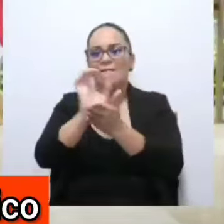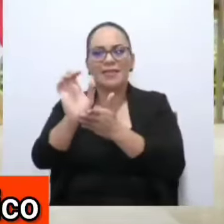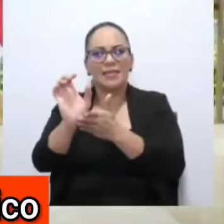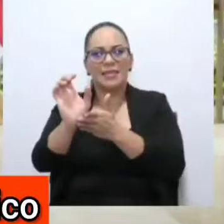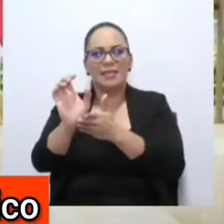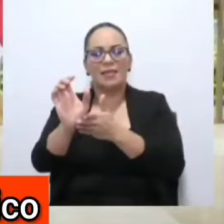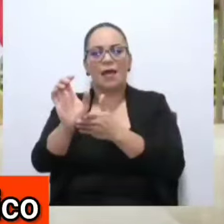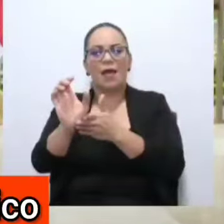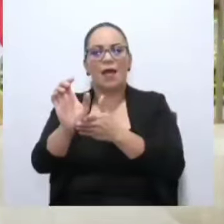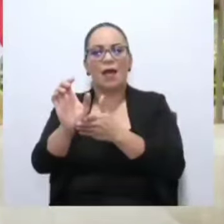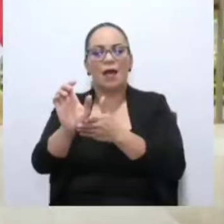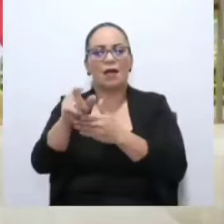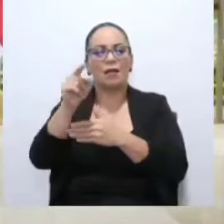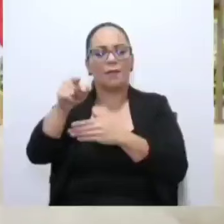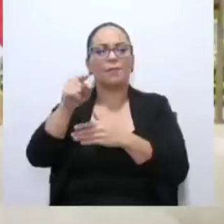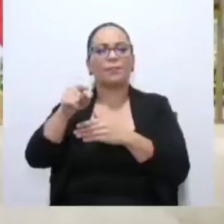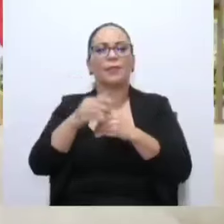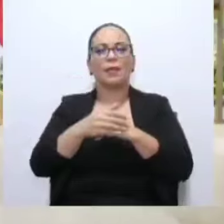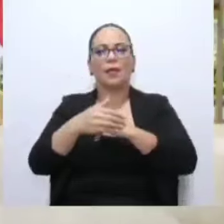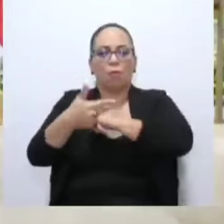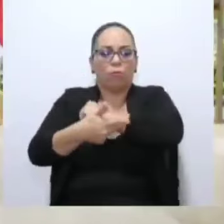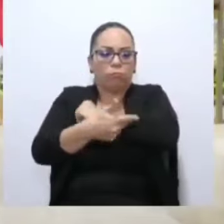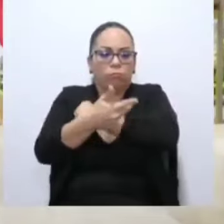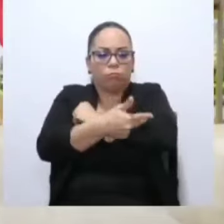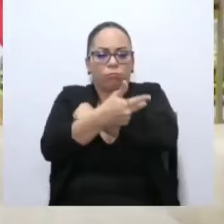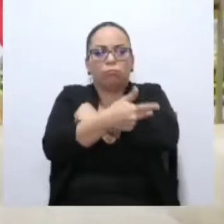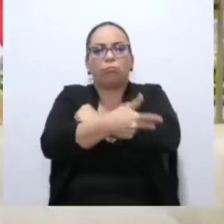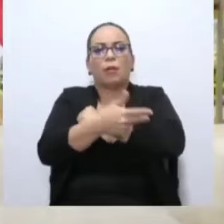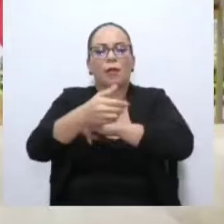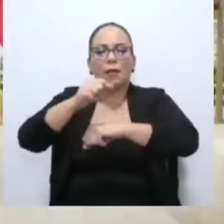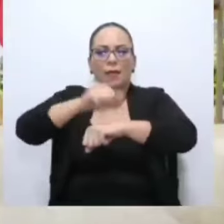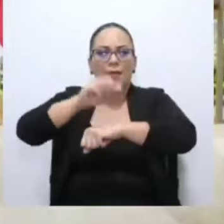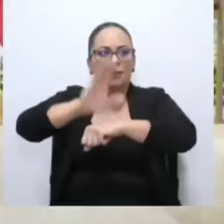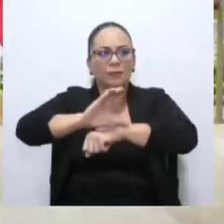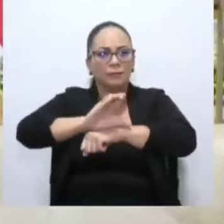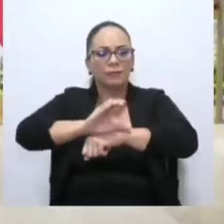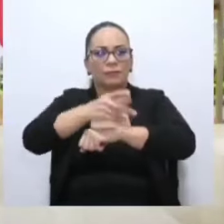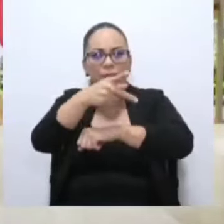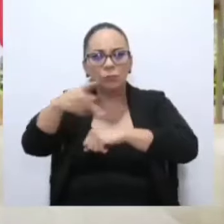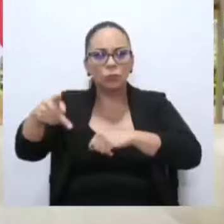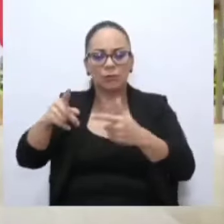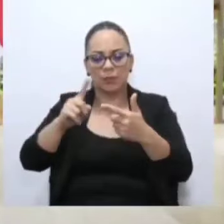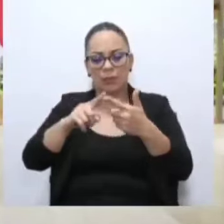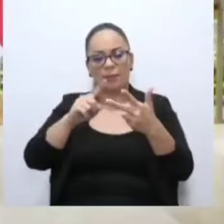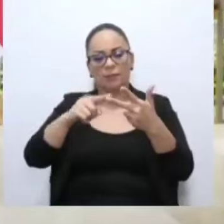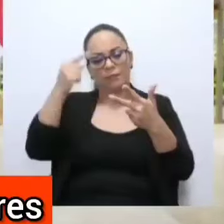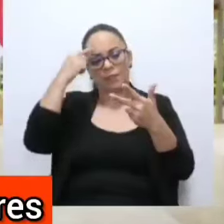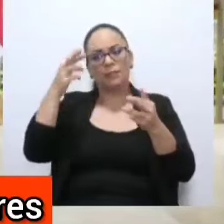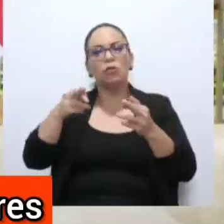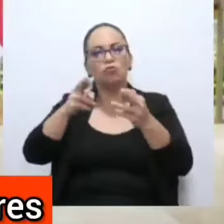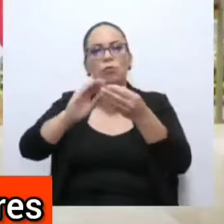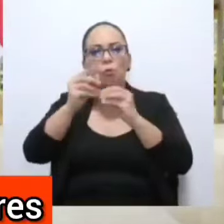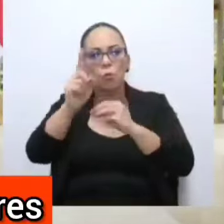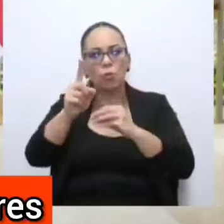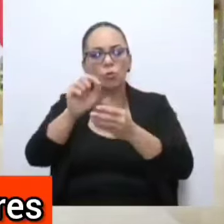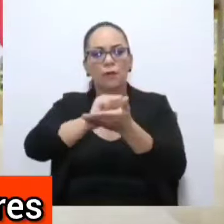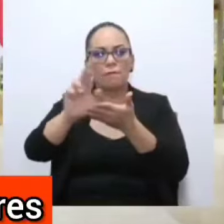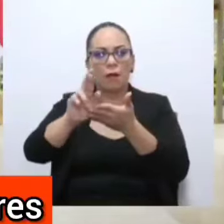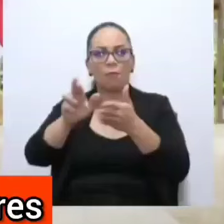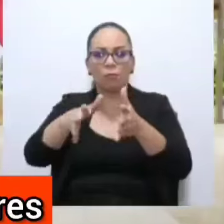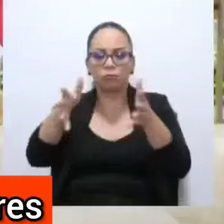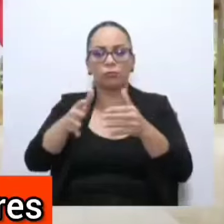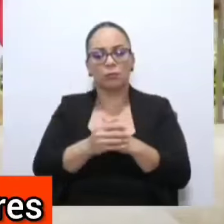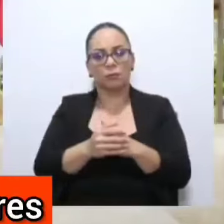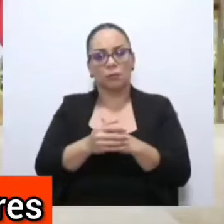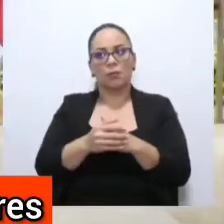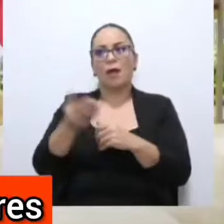puerto del Pacífico, piense, la ruta 1 a San Ramón, donde le pagaron a OAS 35